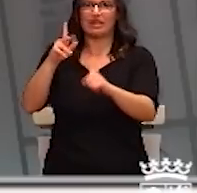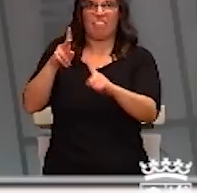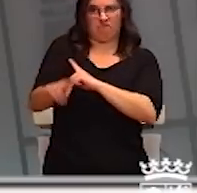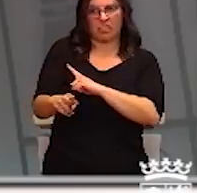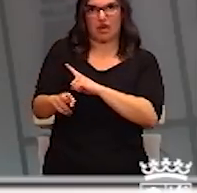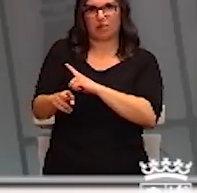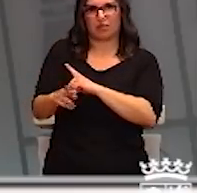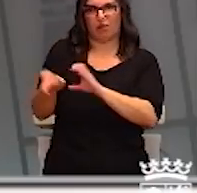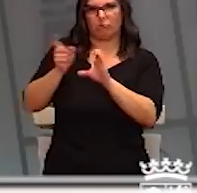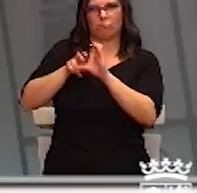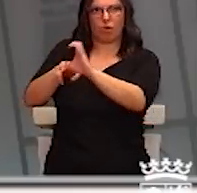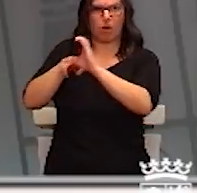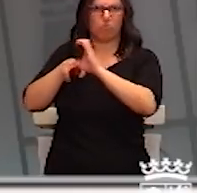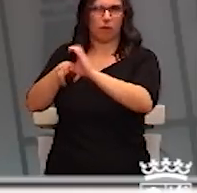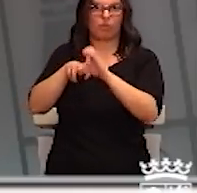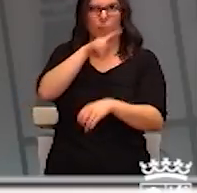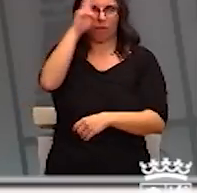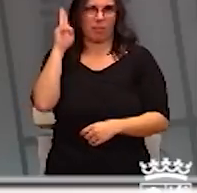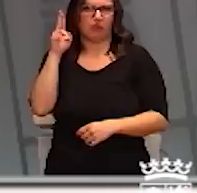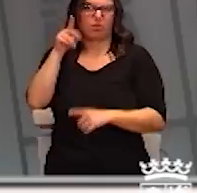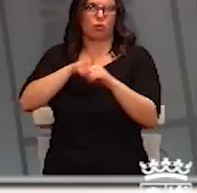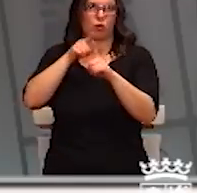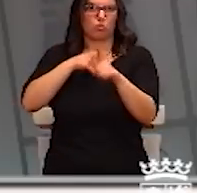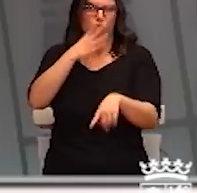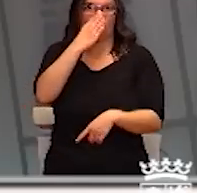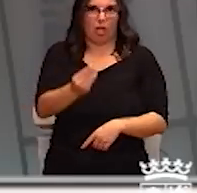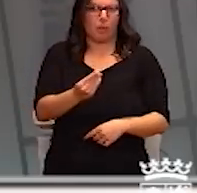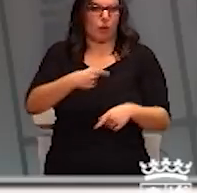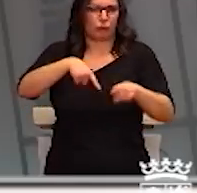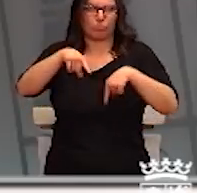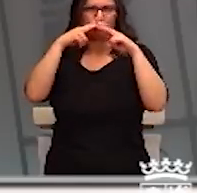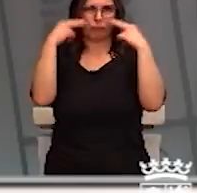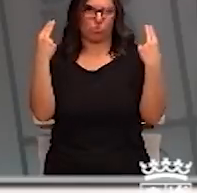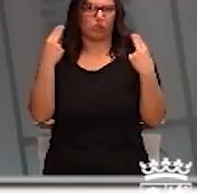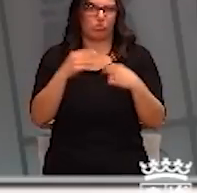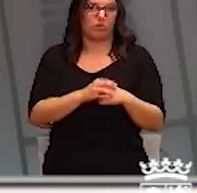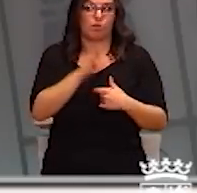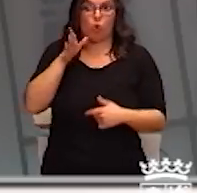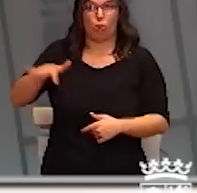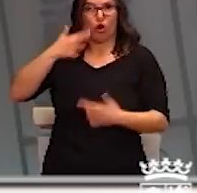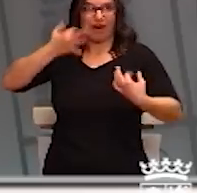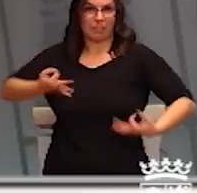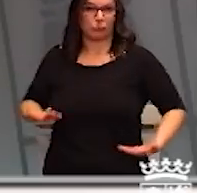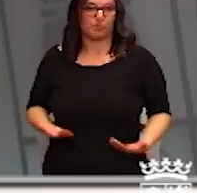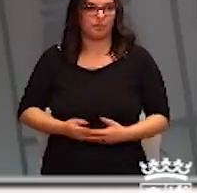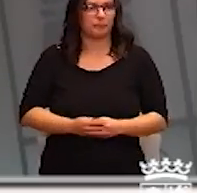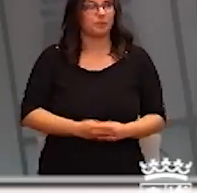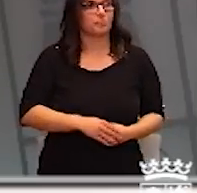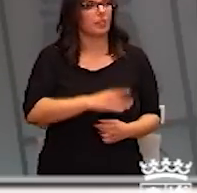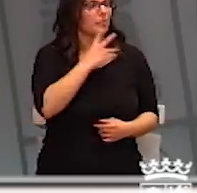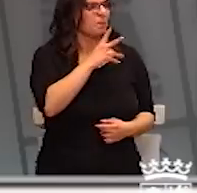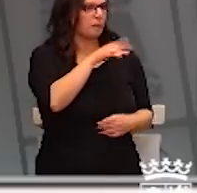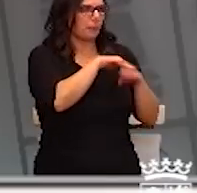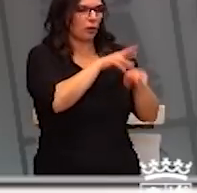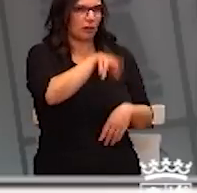el uso del AVE, el uso del transporte público desde zonas de riesgo. Sí, perdone que